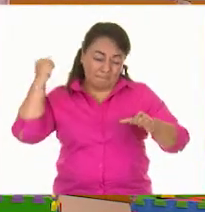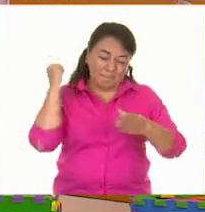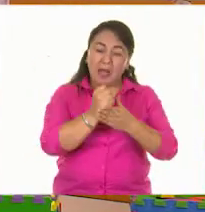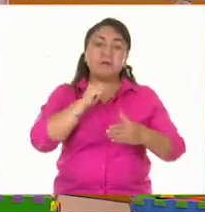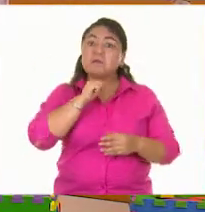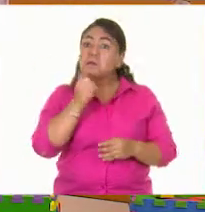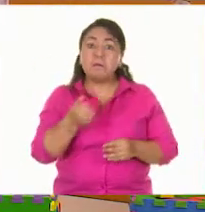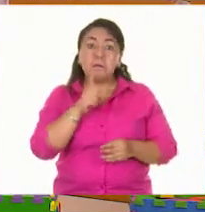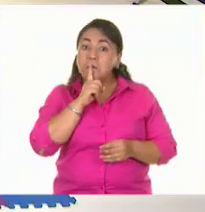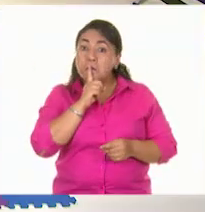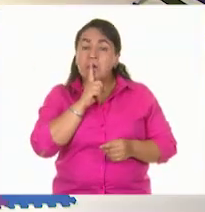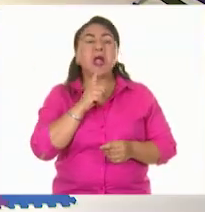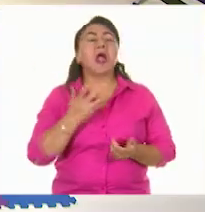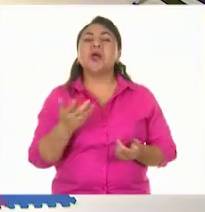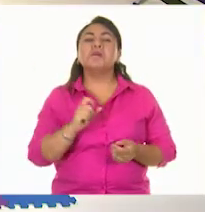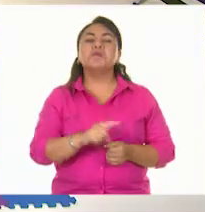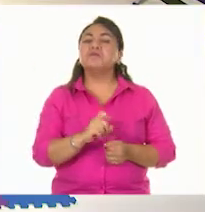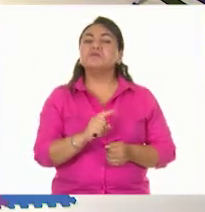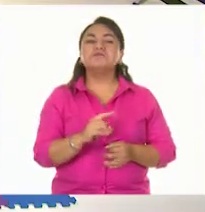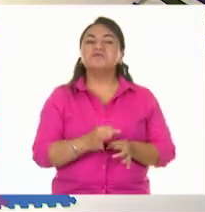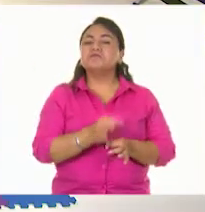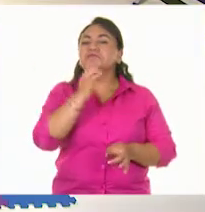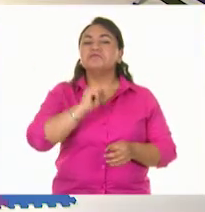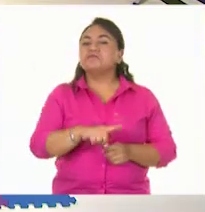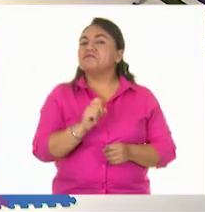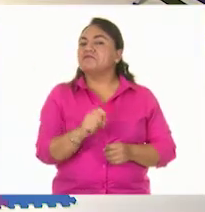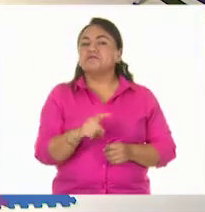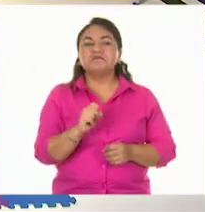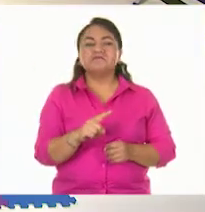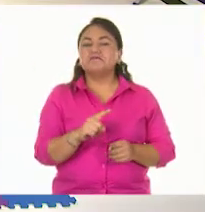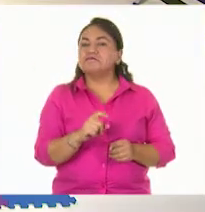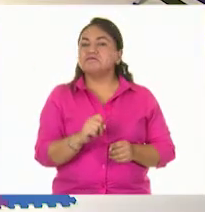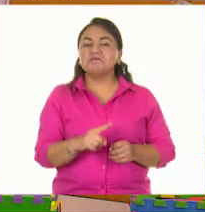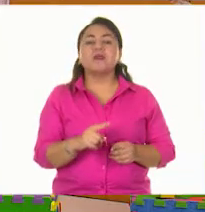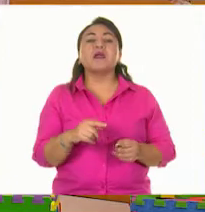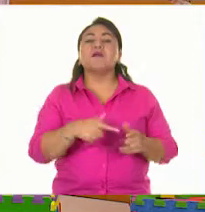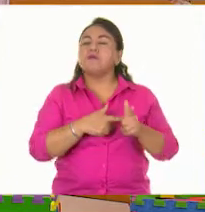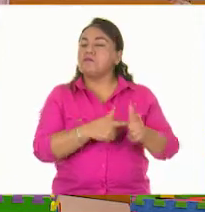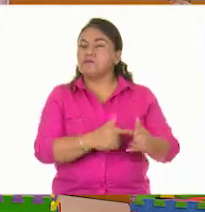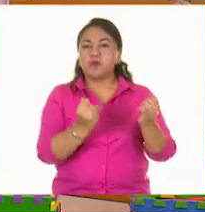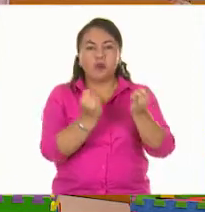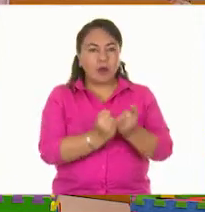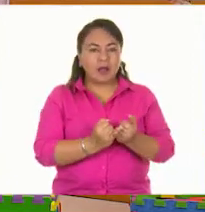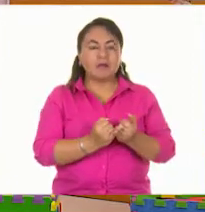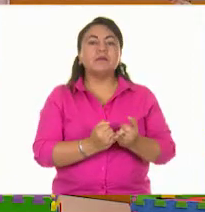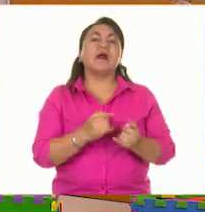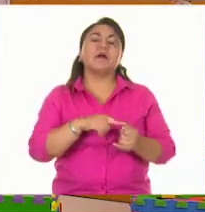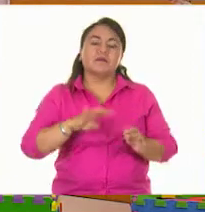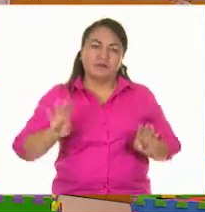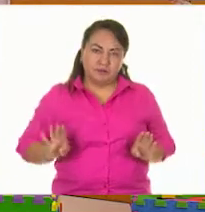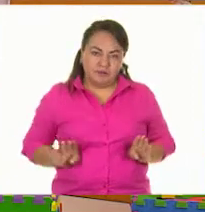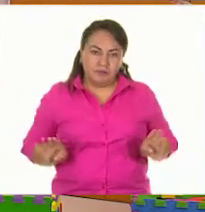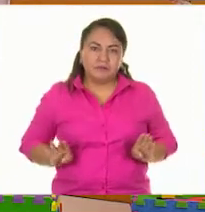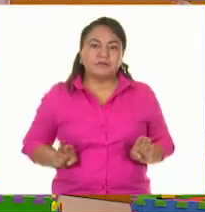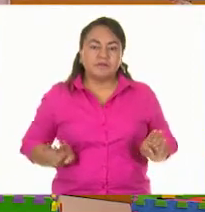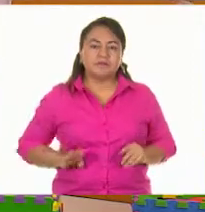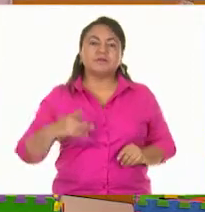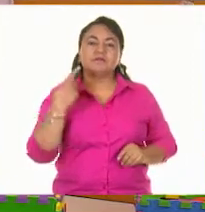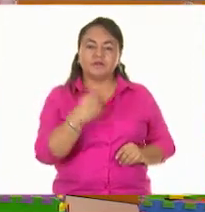ninguna fuerza, entonces no van a cambiar de forma. Van a continuar igual. Estamos teniendo otra característica